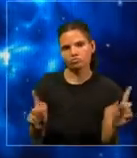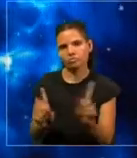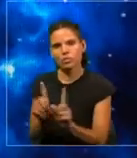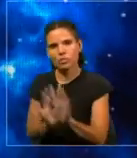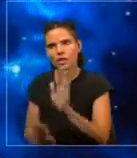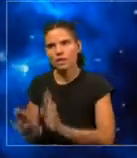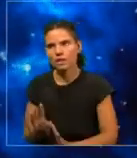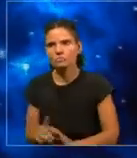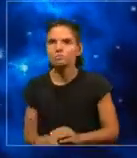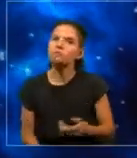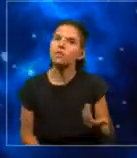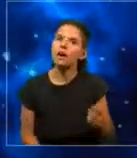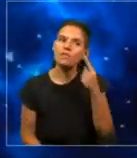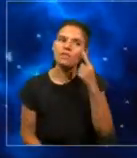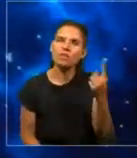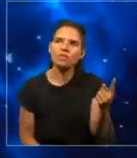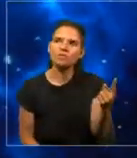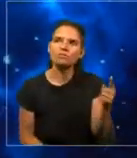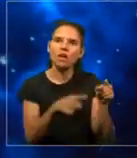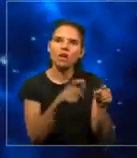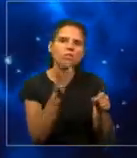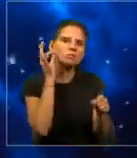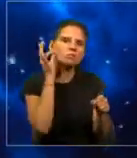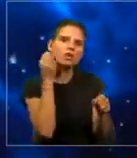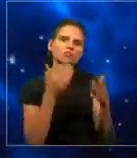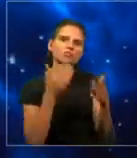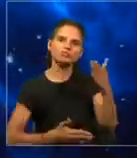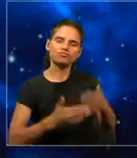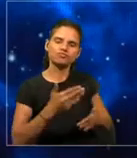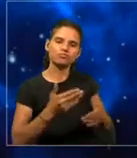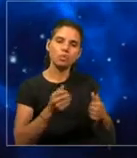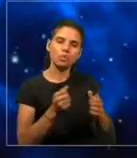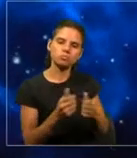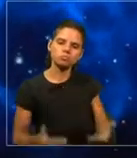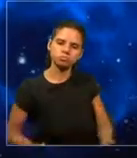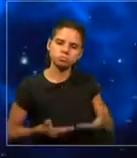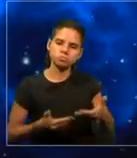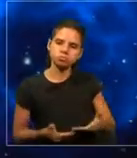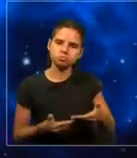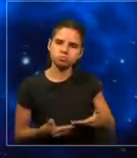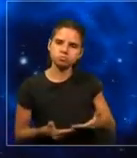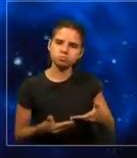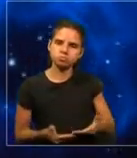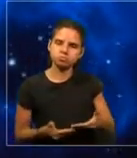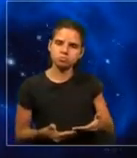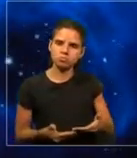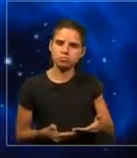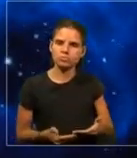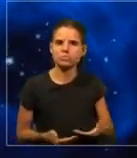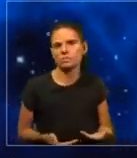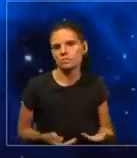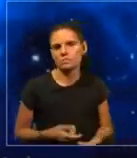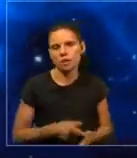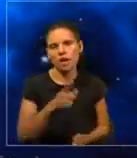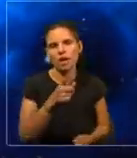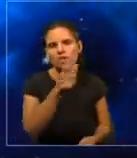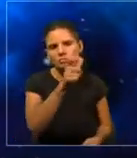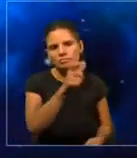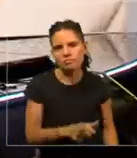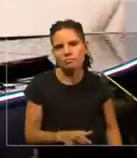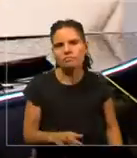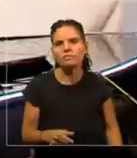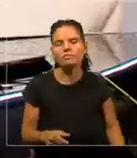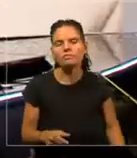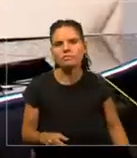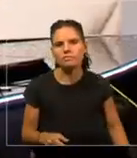ahí la vamos a ver. Ahí está Robotica con un bebé. Pero Robotica es solo una excusa. Es una excusa para que nosotros